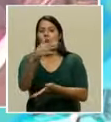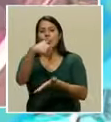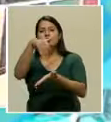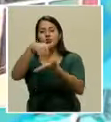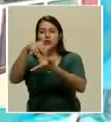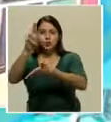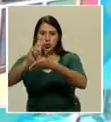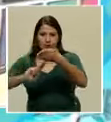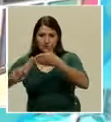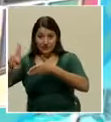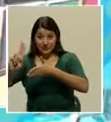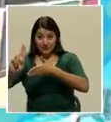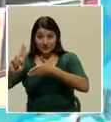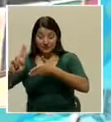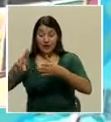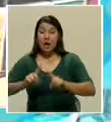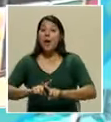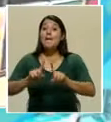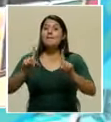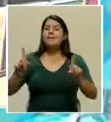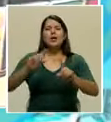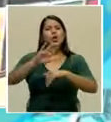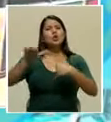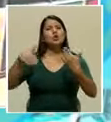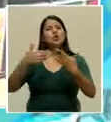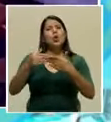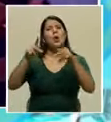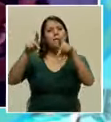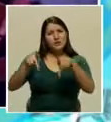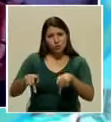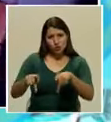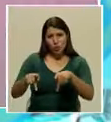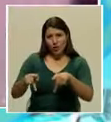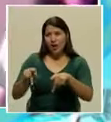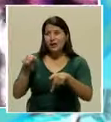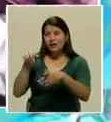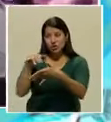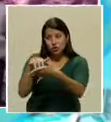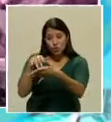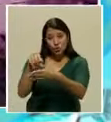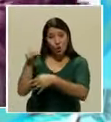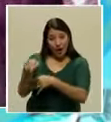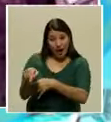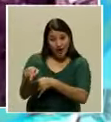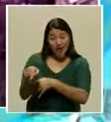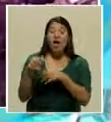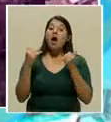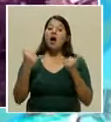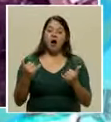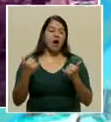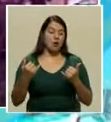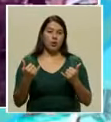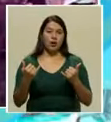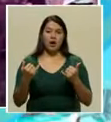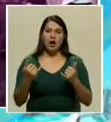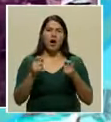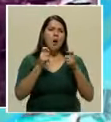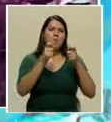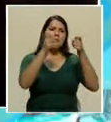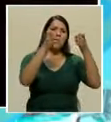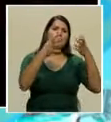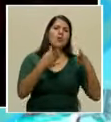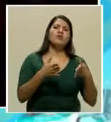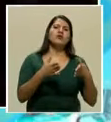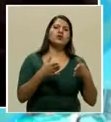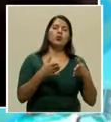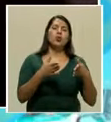universitario. Sin embargo, toda la gente que salió de ahí son ahora profesores